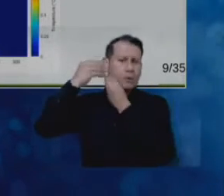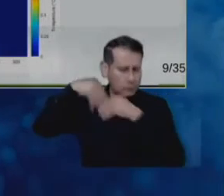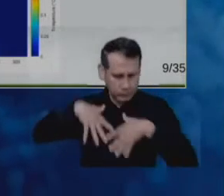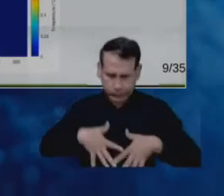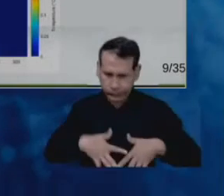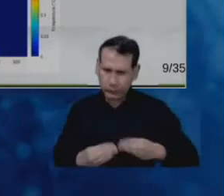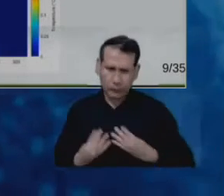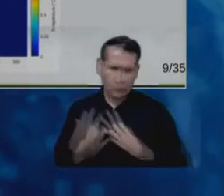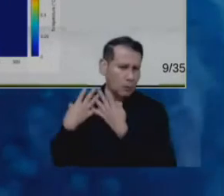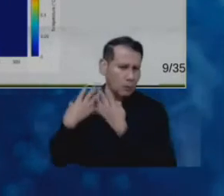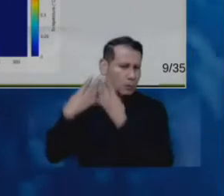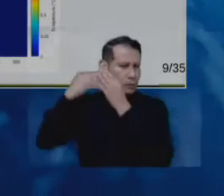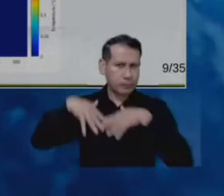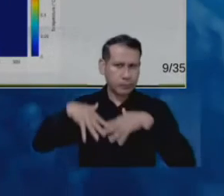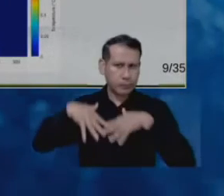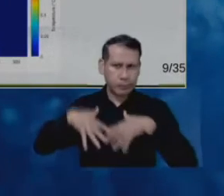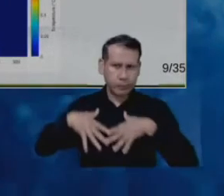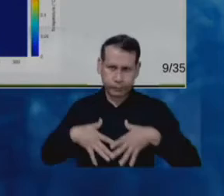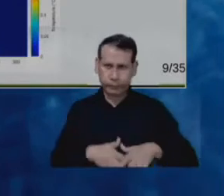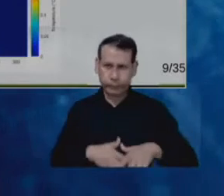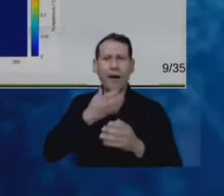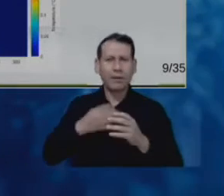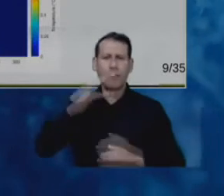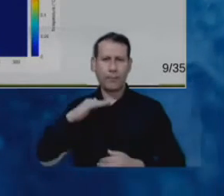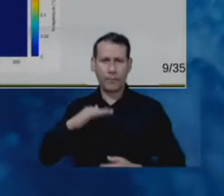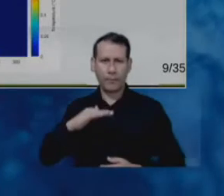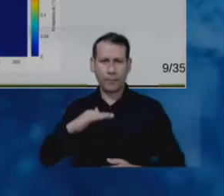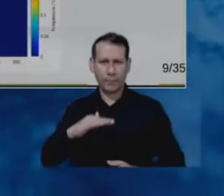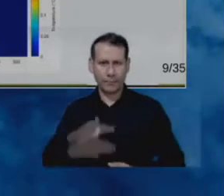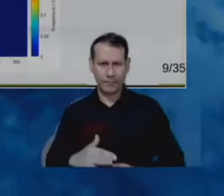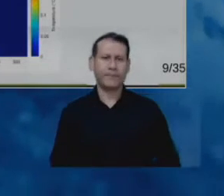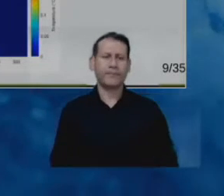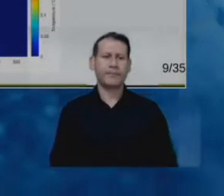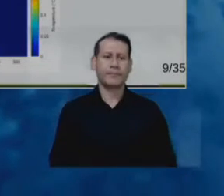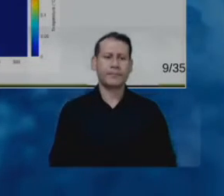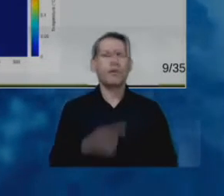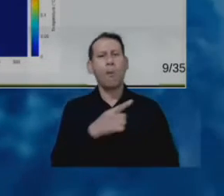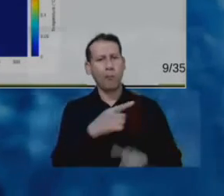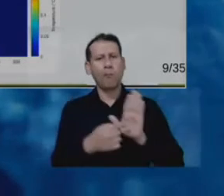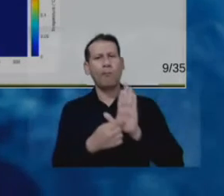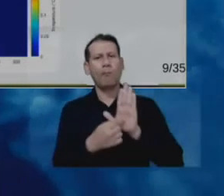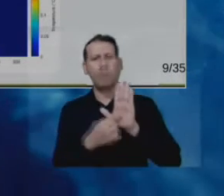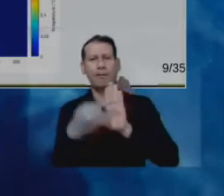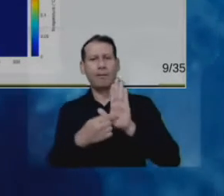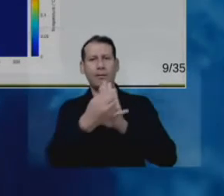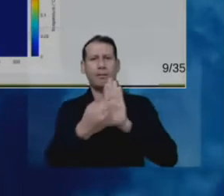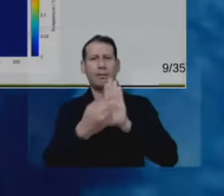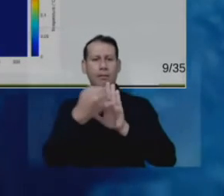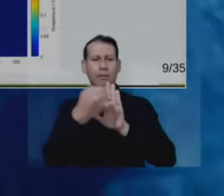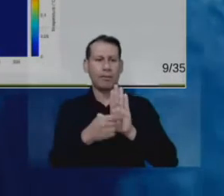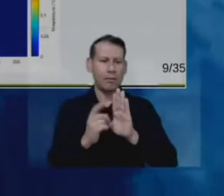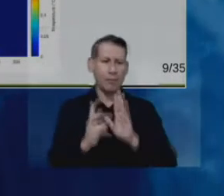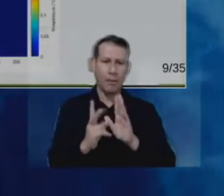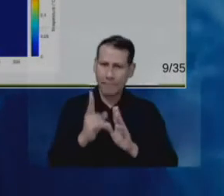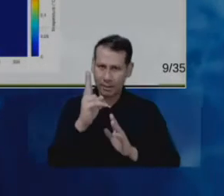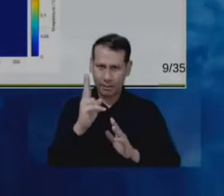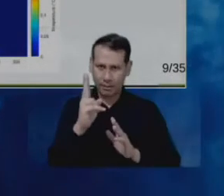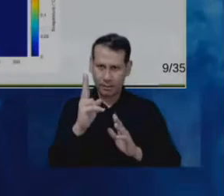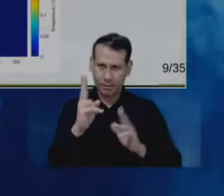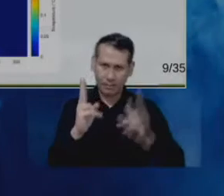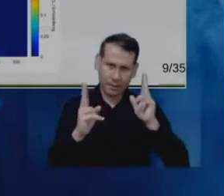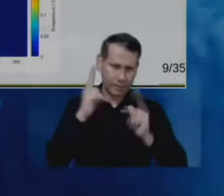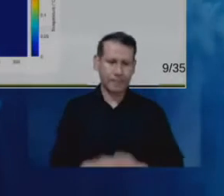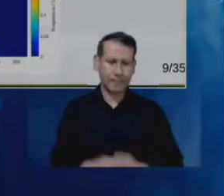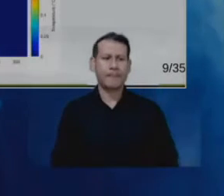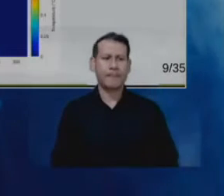definición de una temperatura ambiente. Lo que estamos viendo aquí son algunos cortes la escala de temperatura perdón si no se ve muy bien pero estamos hablando aquí